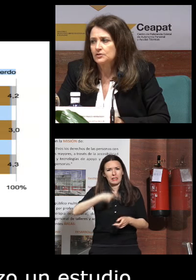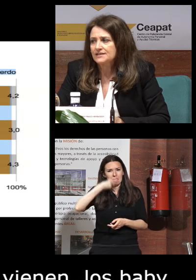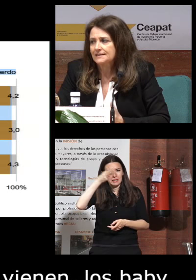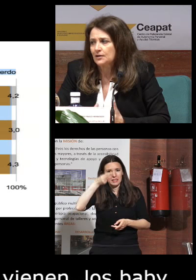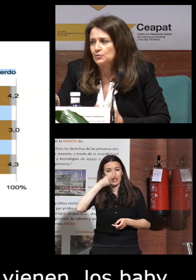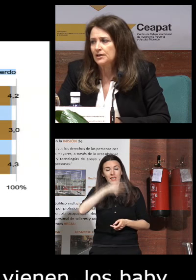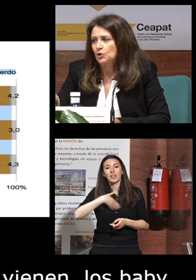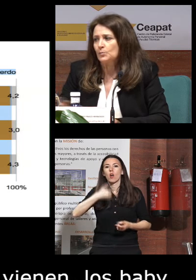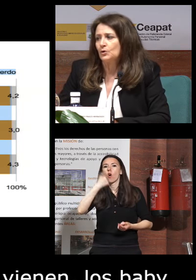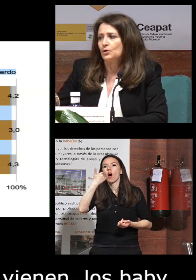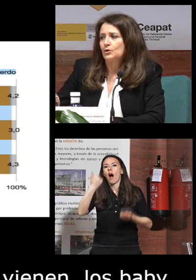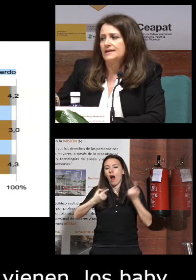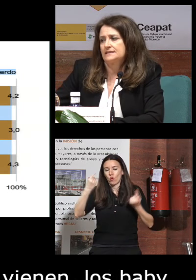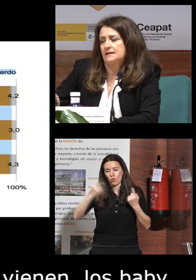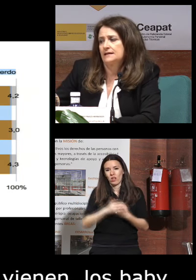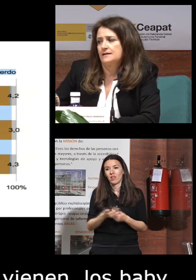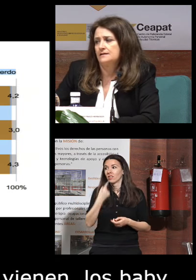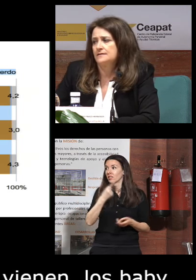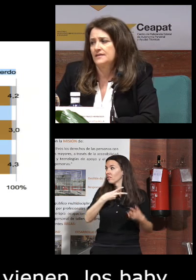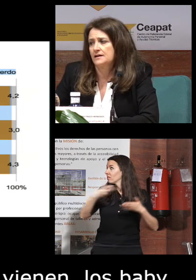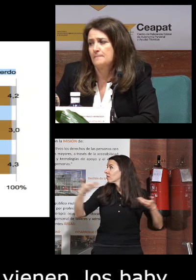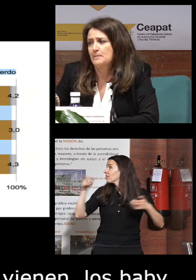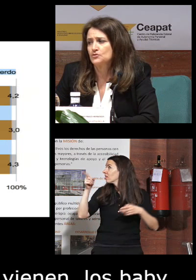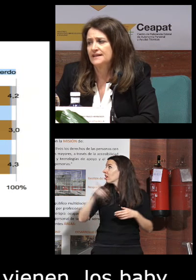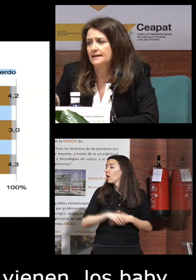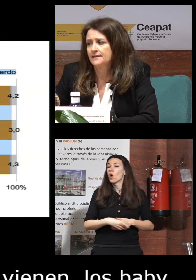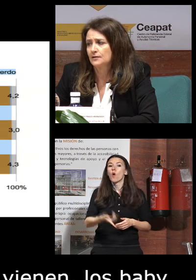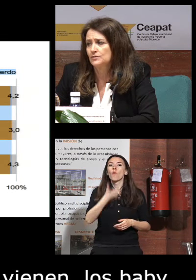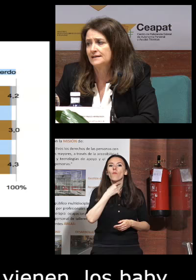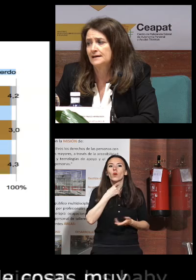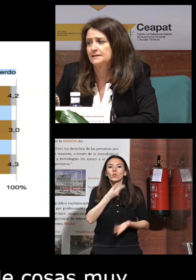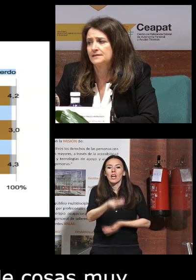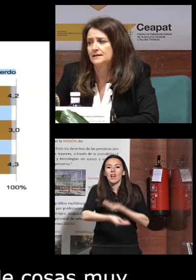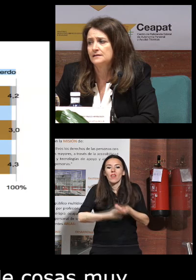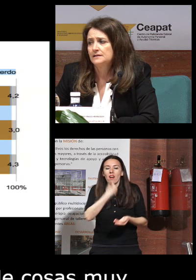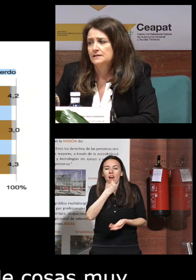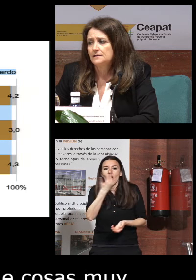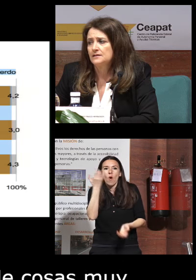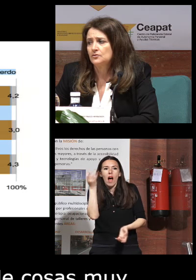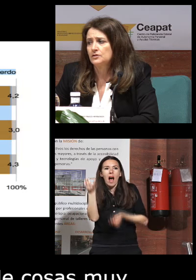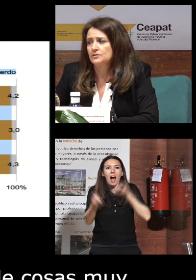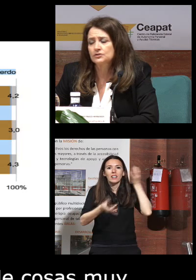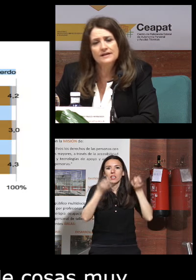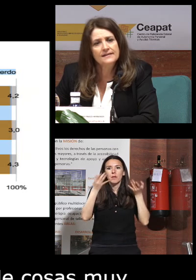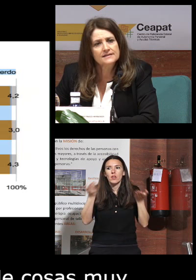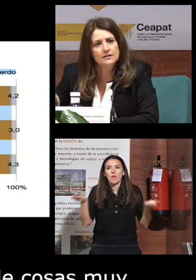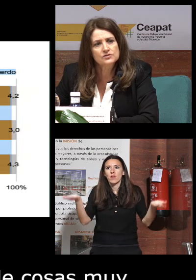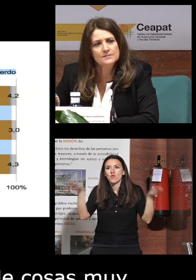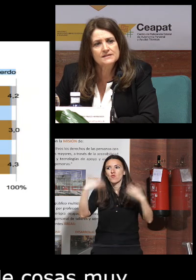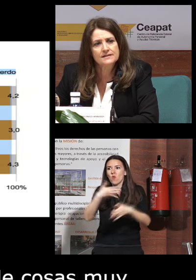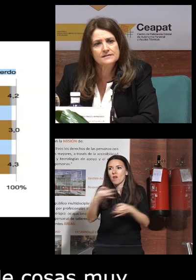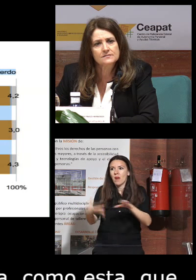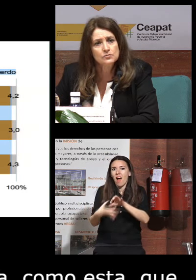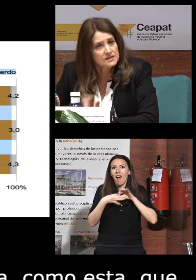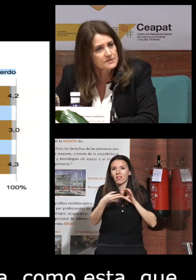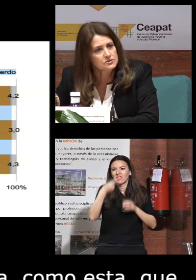pero quiero resaltar alguna como esta que decía me gustaría realizar alguna actividad y no encuentro nada que se ajuste a